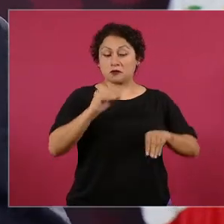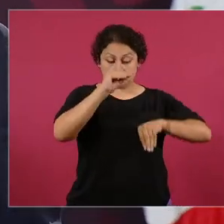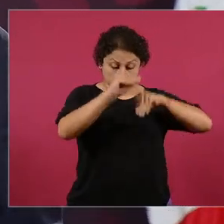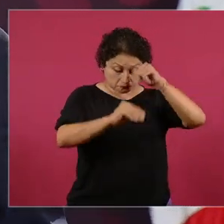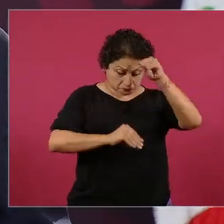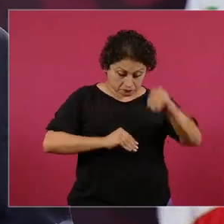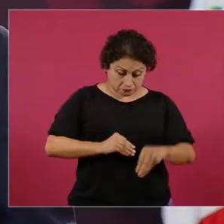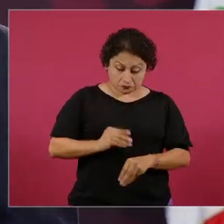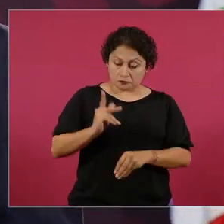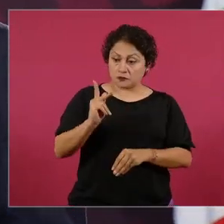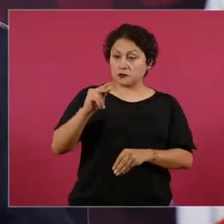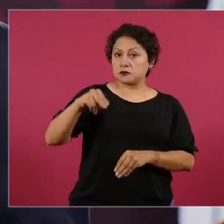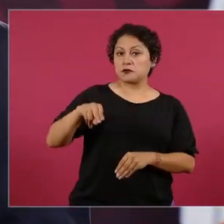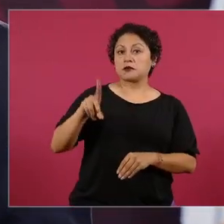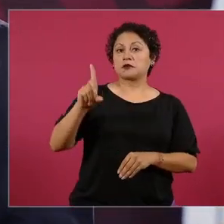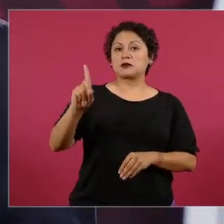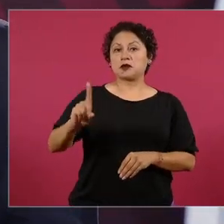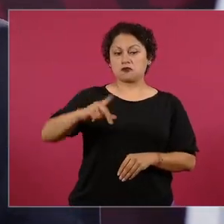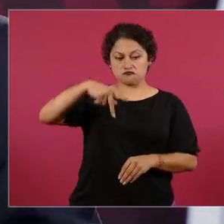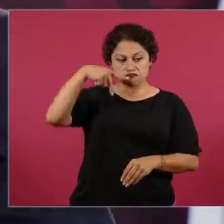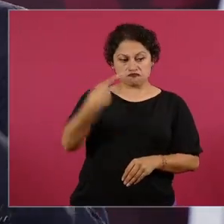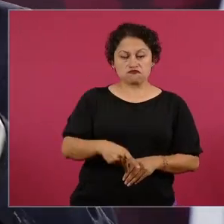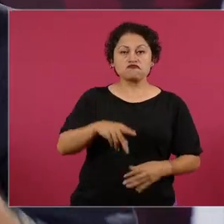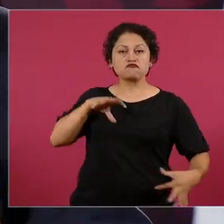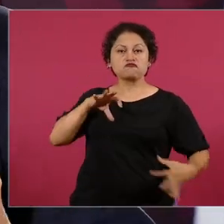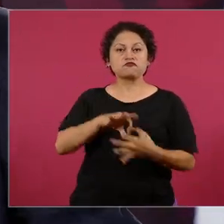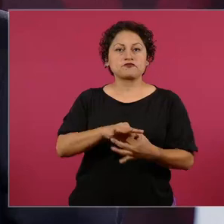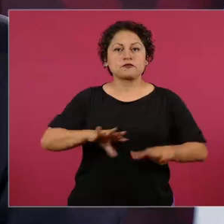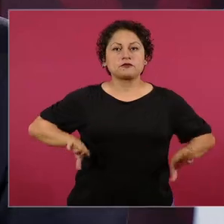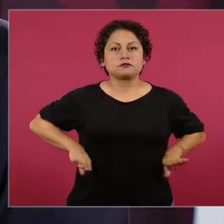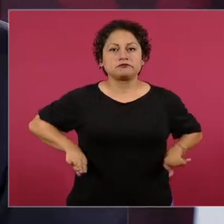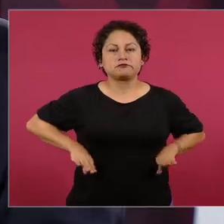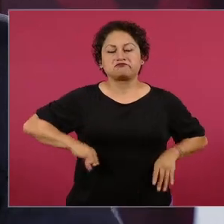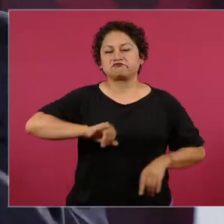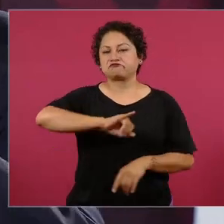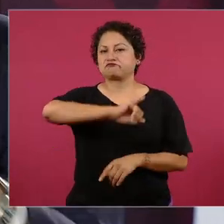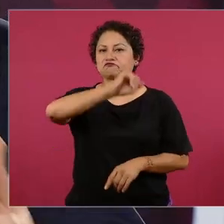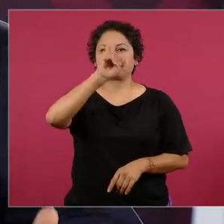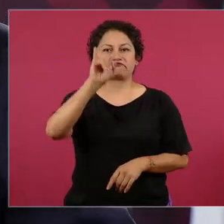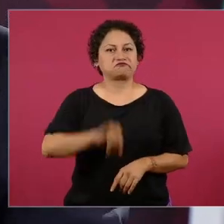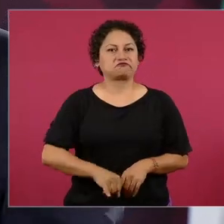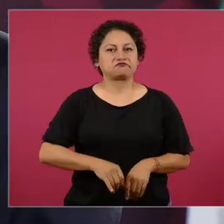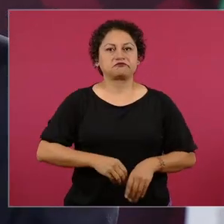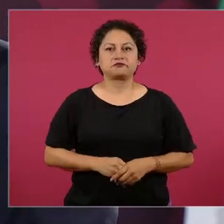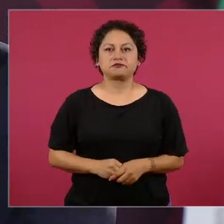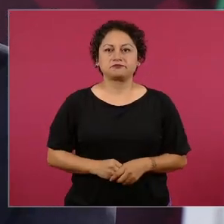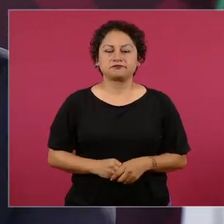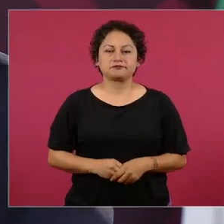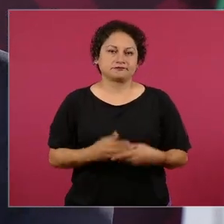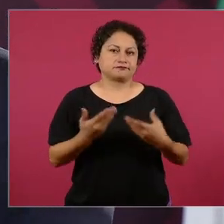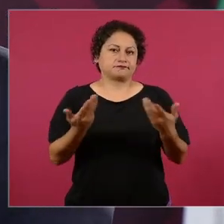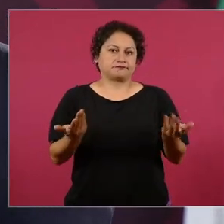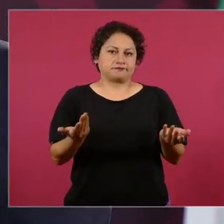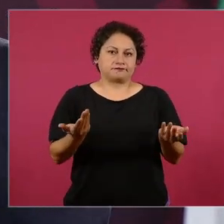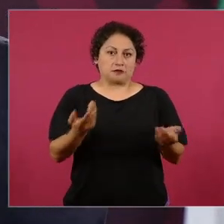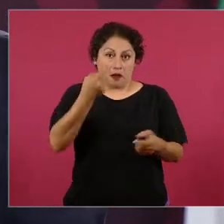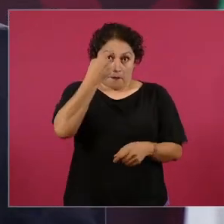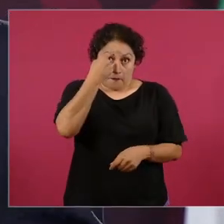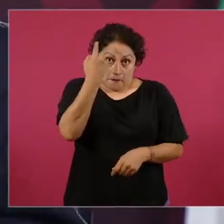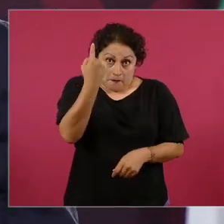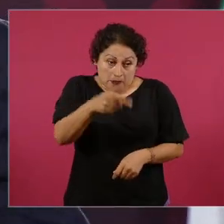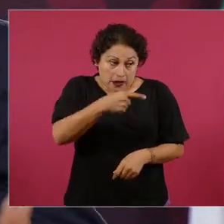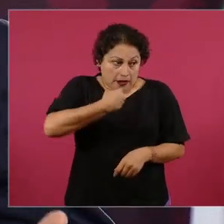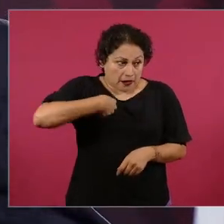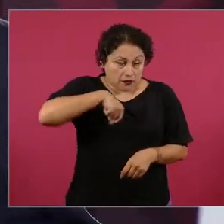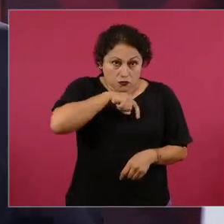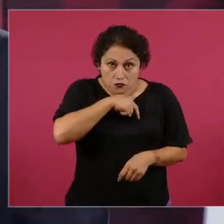de nosotros a partir de nuestra realidad, de